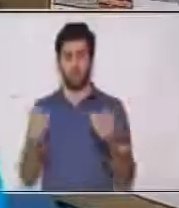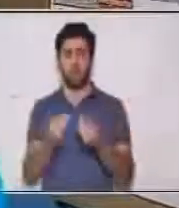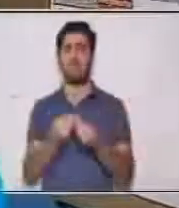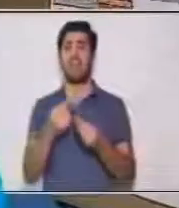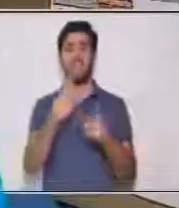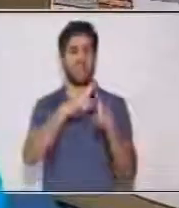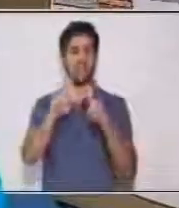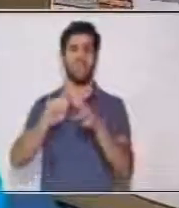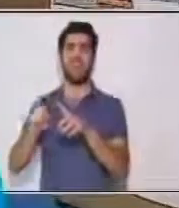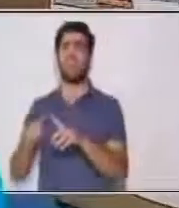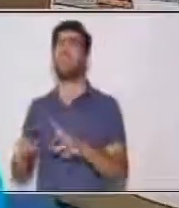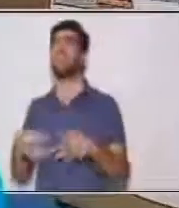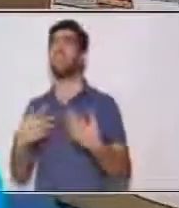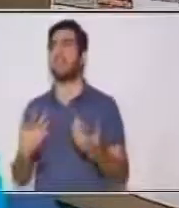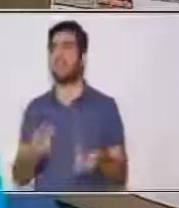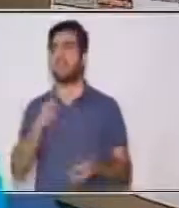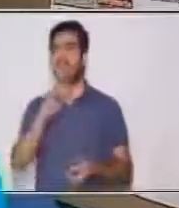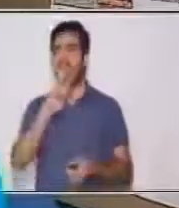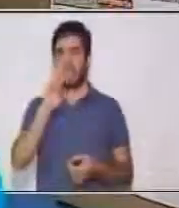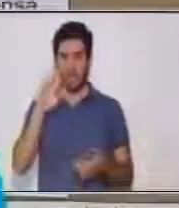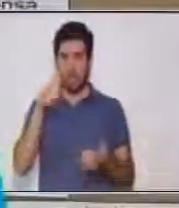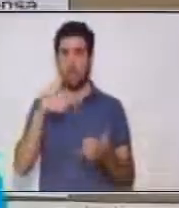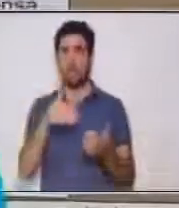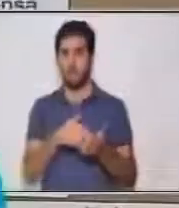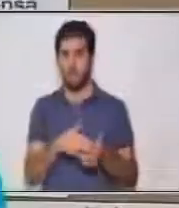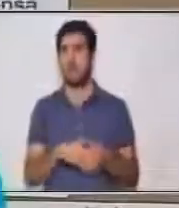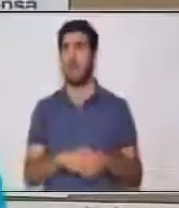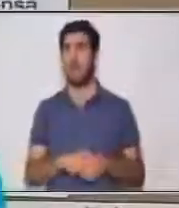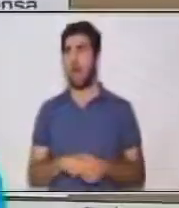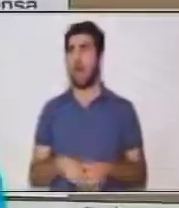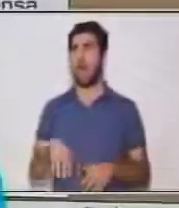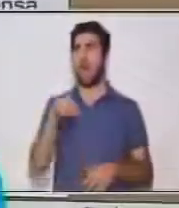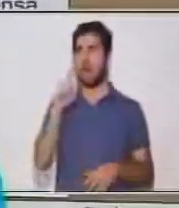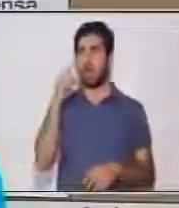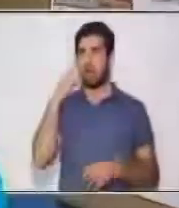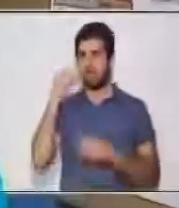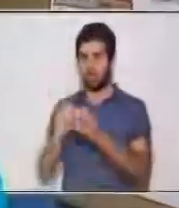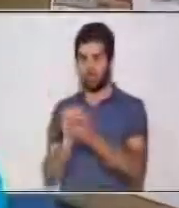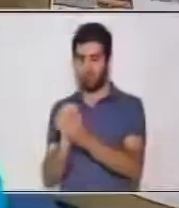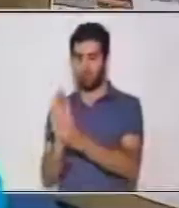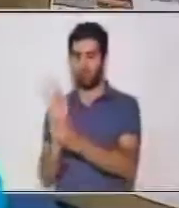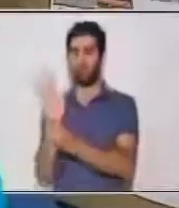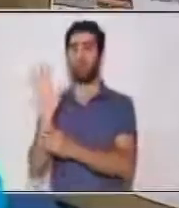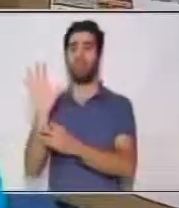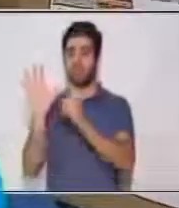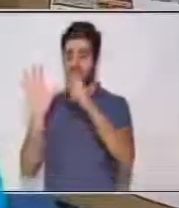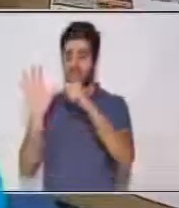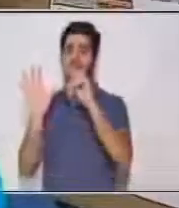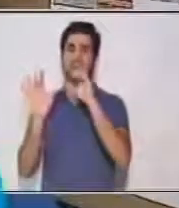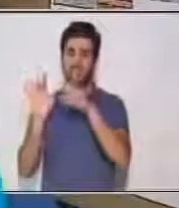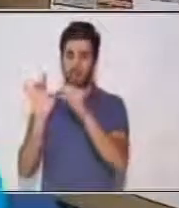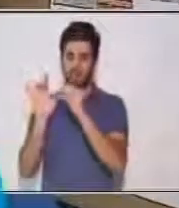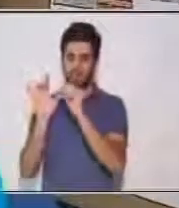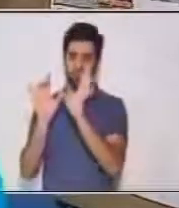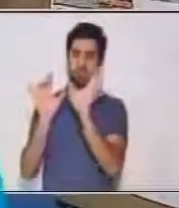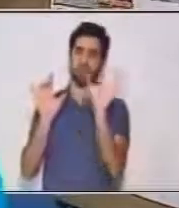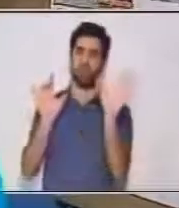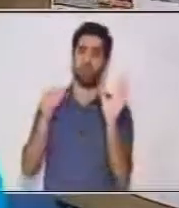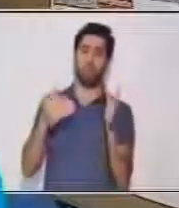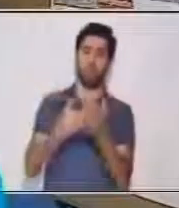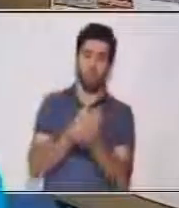Posee pseudobulbos gruesos de los cuales crecen las hojas largas. Sus flores son triangulares.